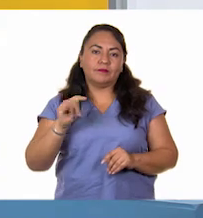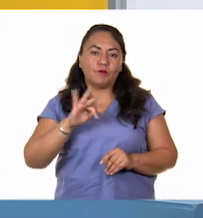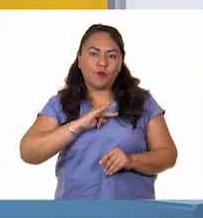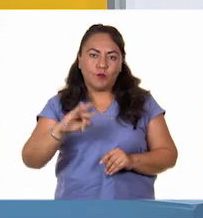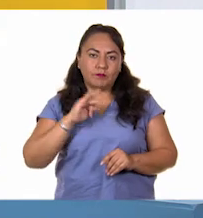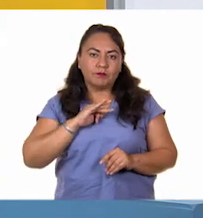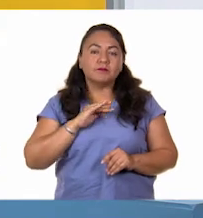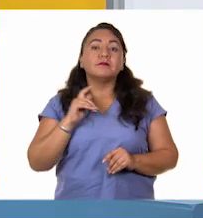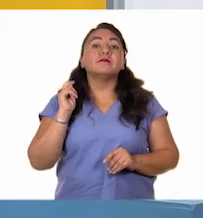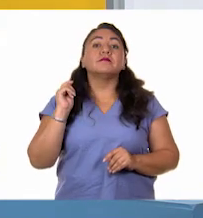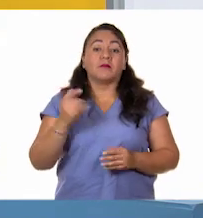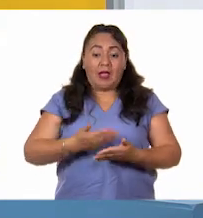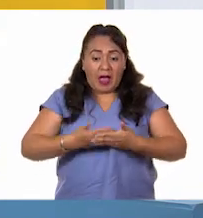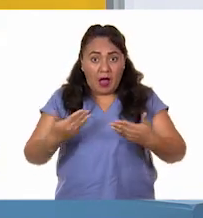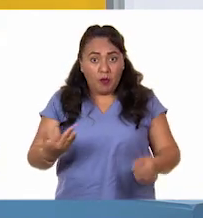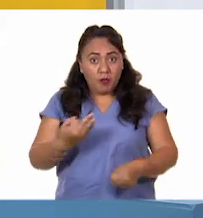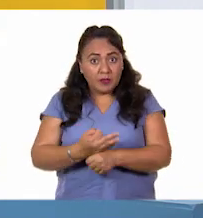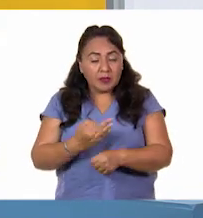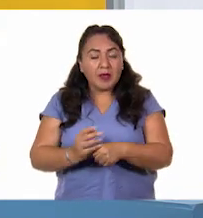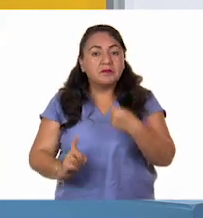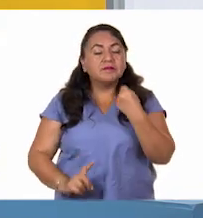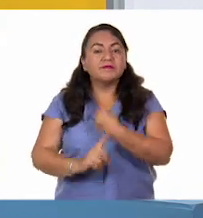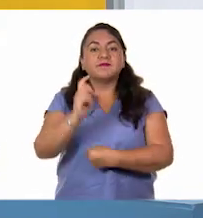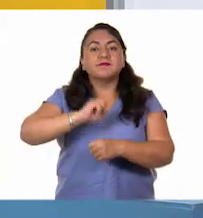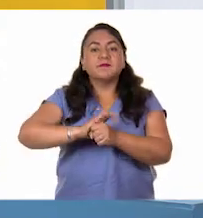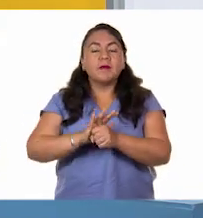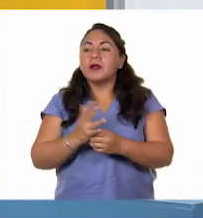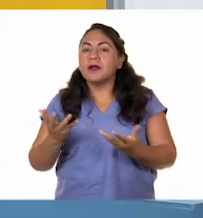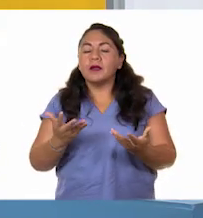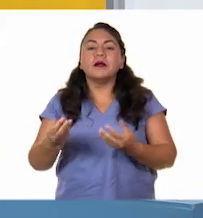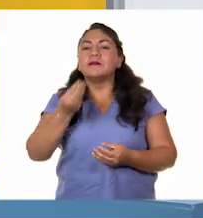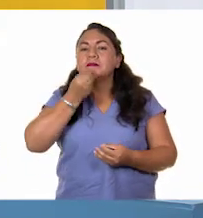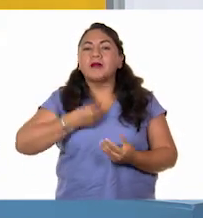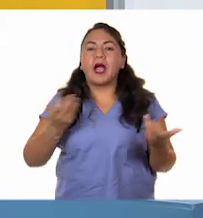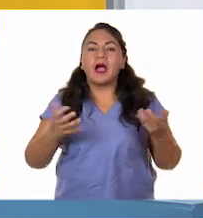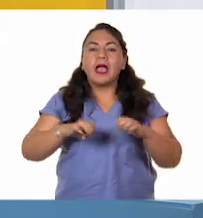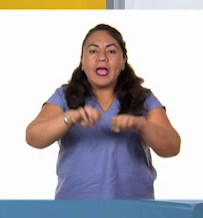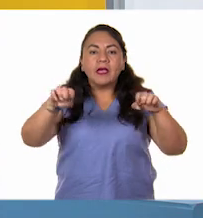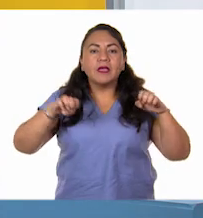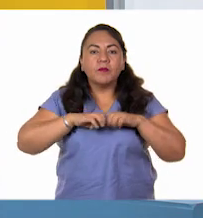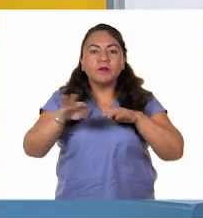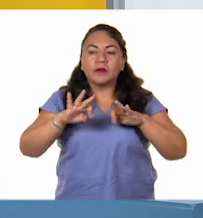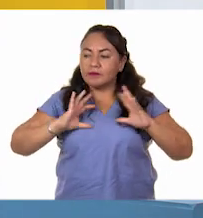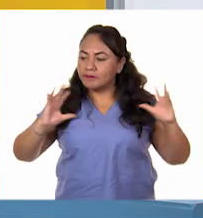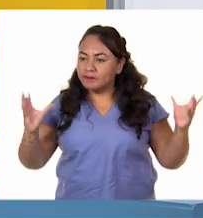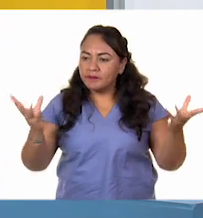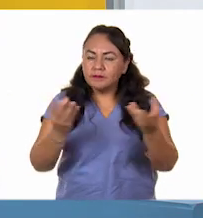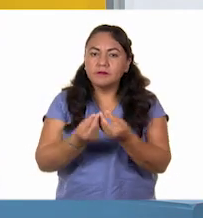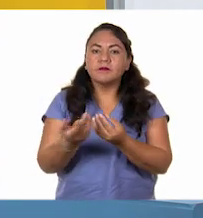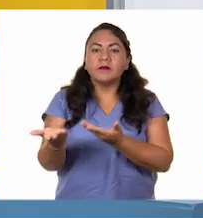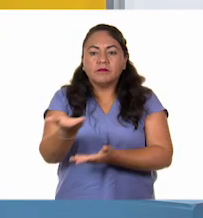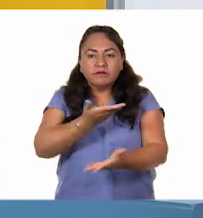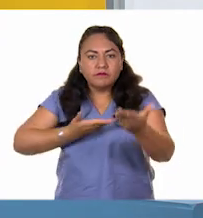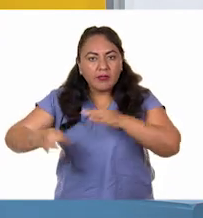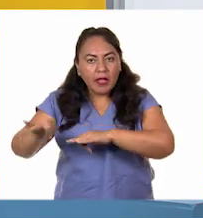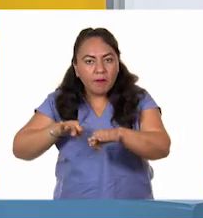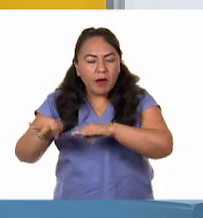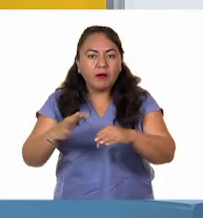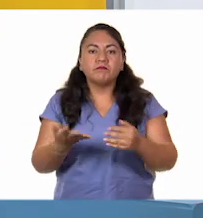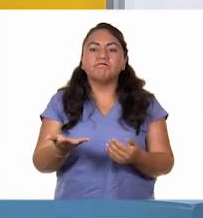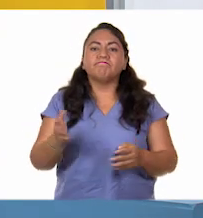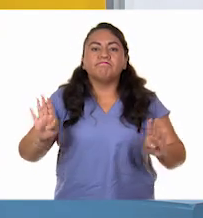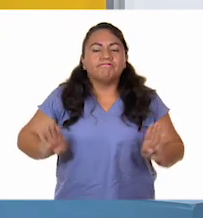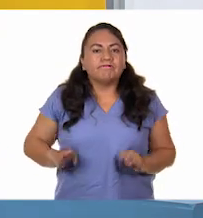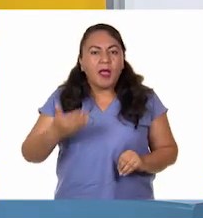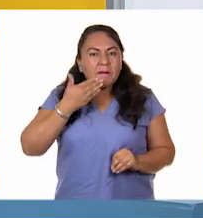La situación actual nos condujo a formar un equipo de trabajo que logró colaboración, buena